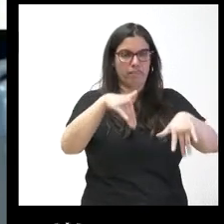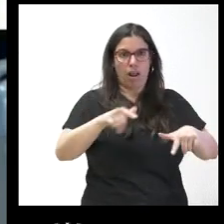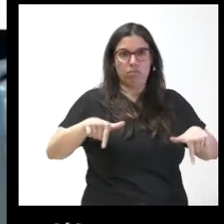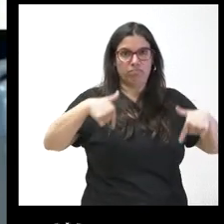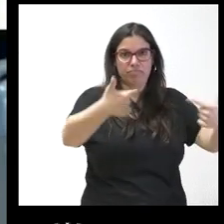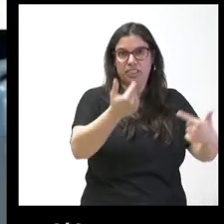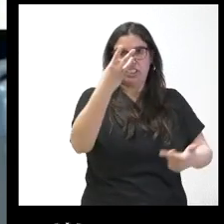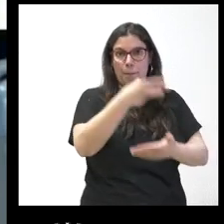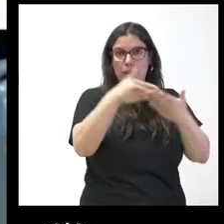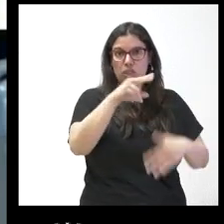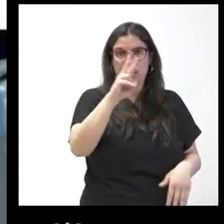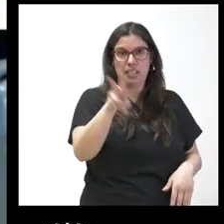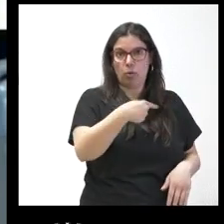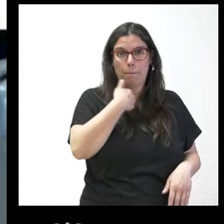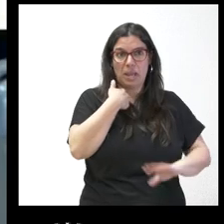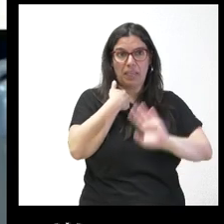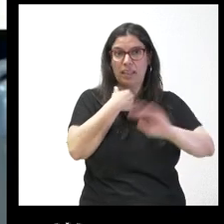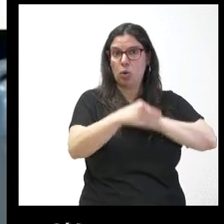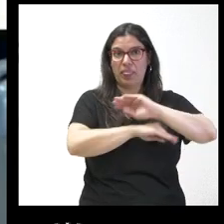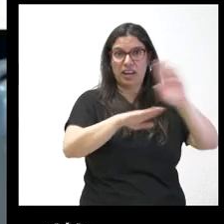euros ahí y nunca se hizo